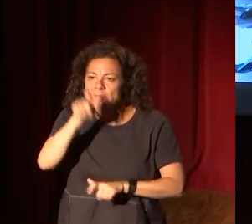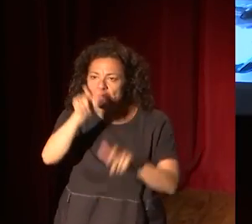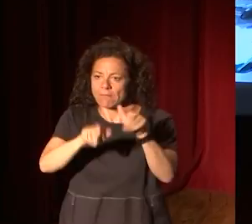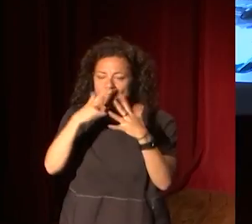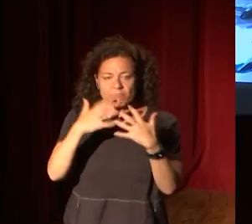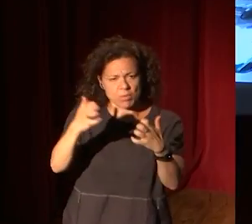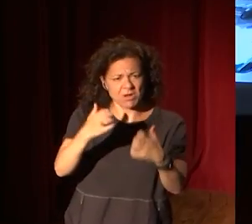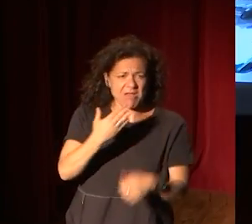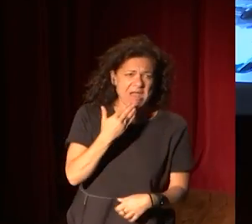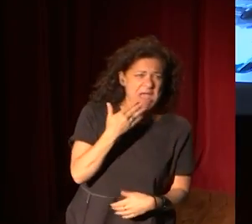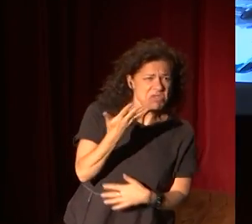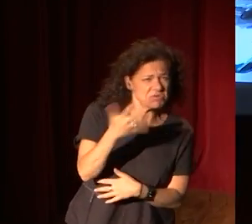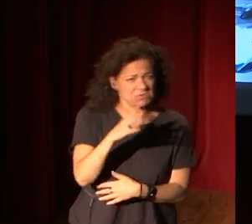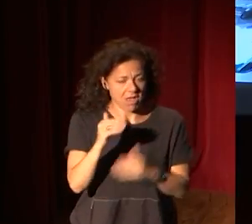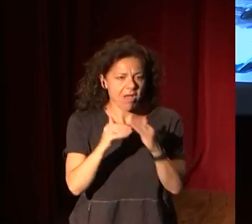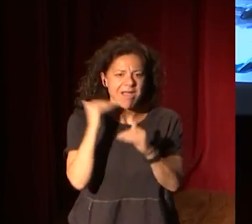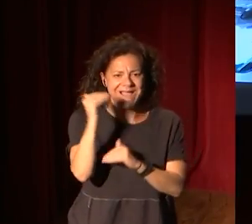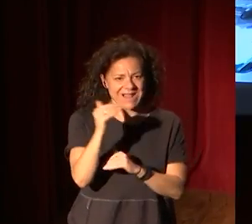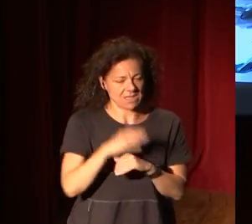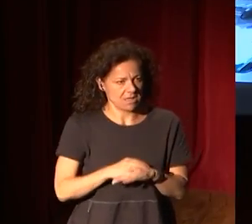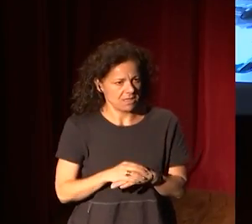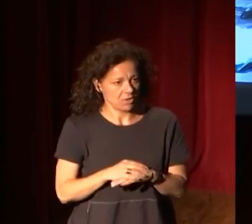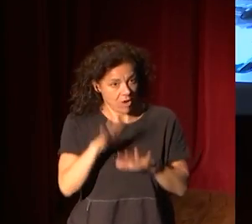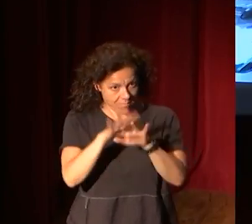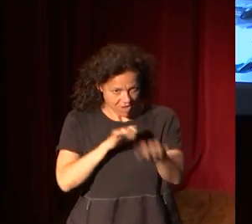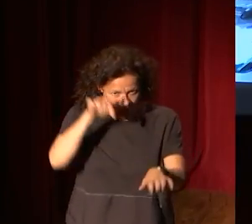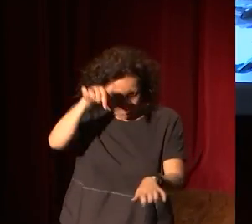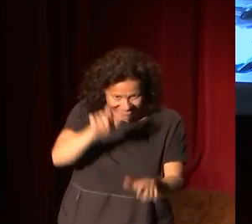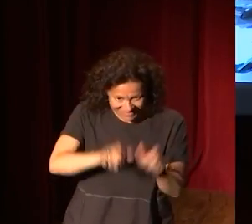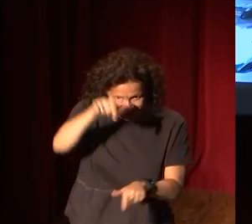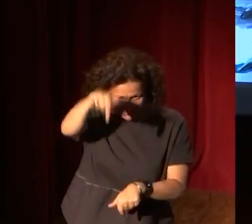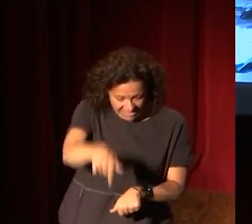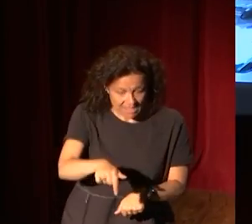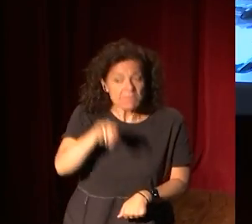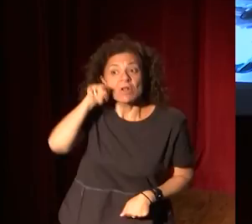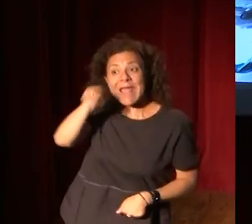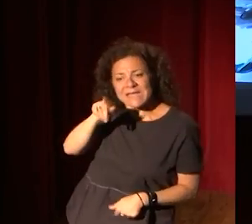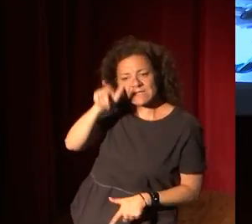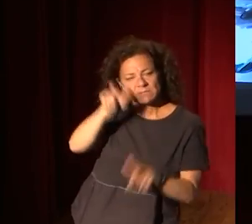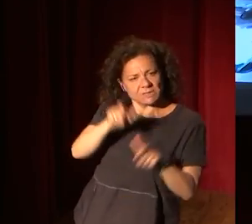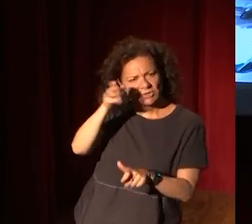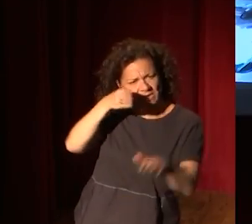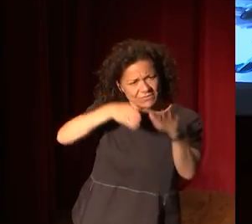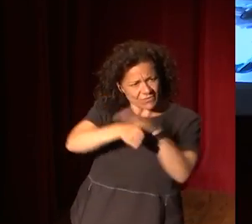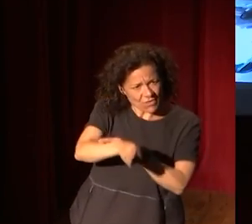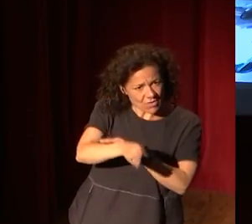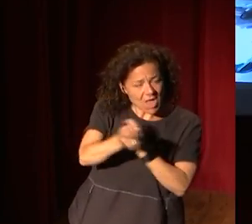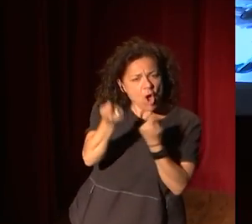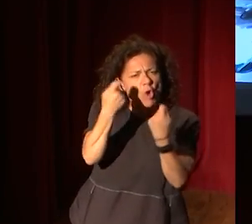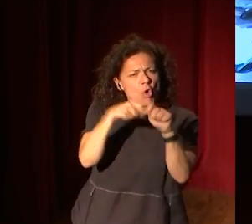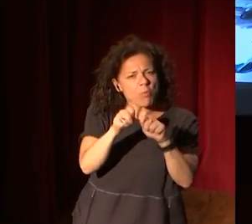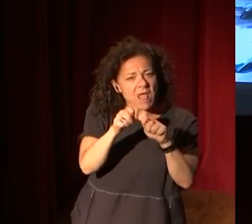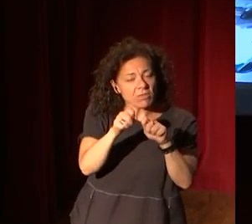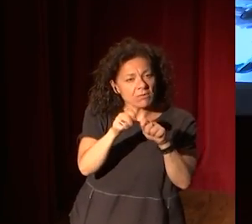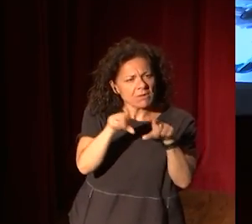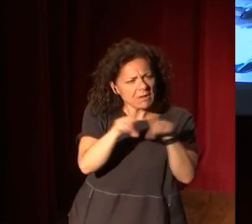tiene una media de edad, voy a decir, alta, como la de la gran parte de este auditorio. ¿Todas esas personas han comprado la entrada en